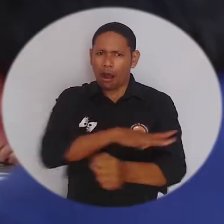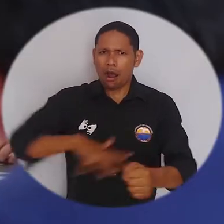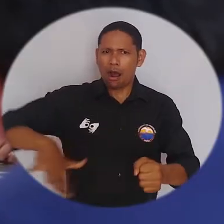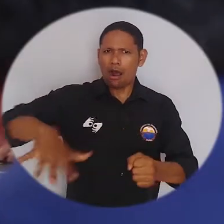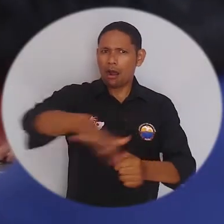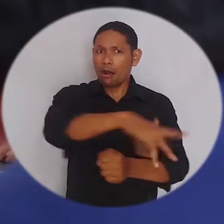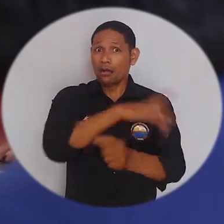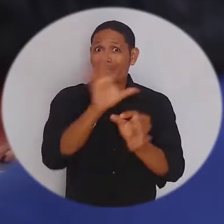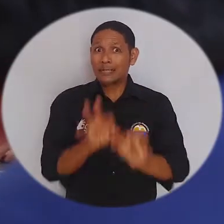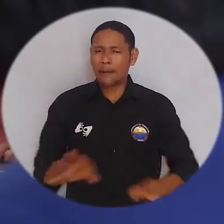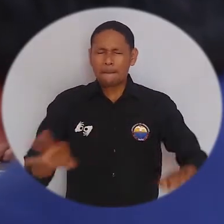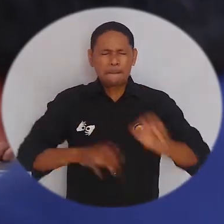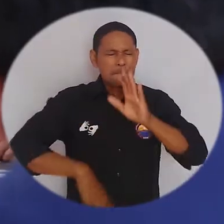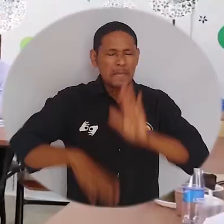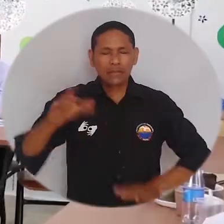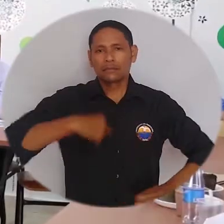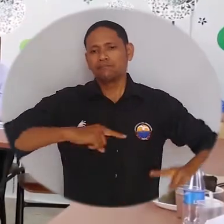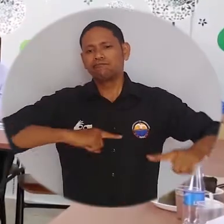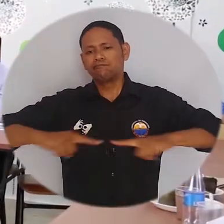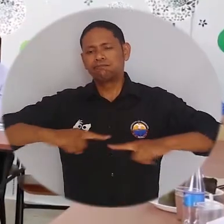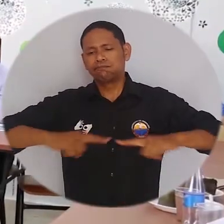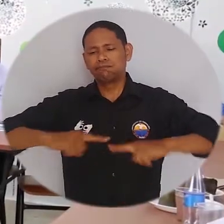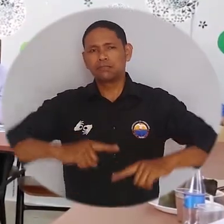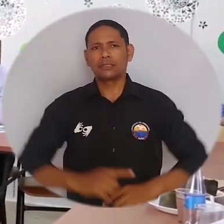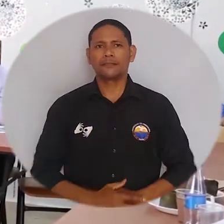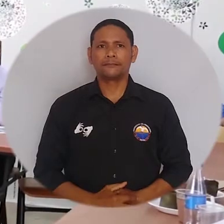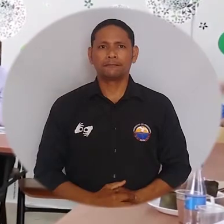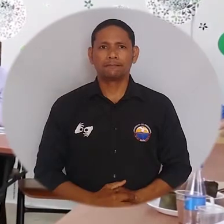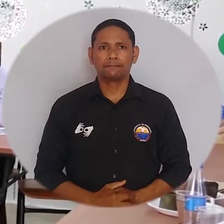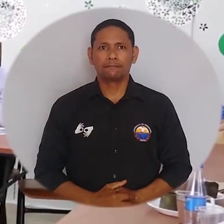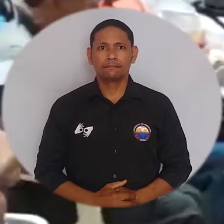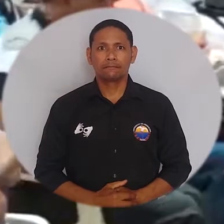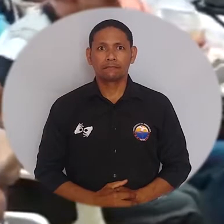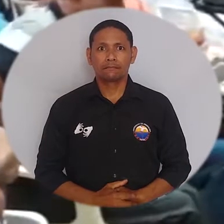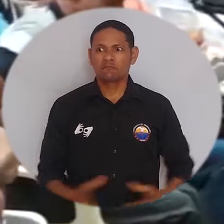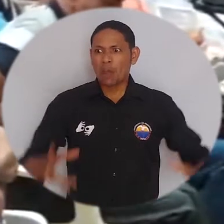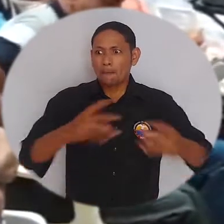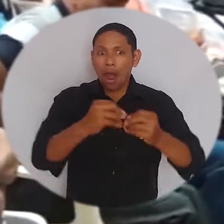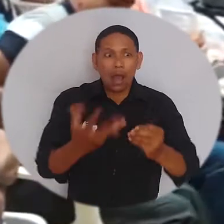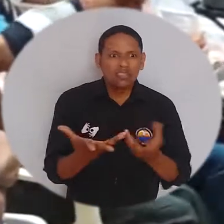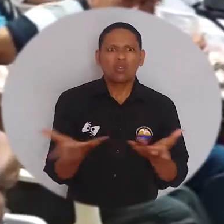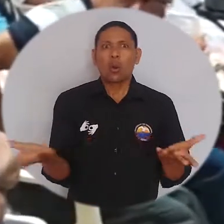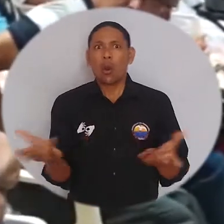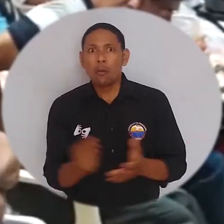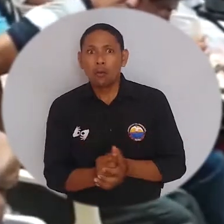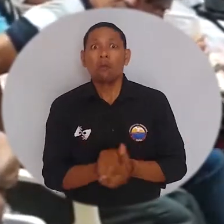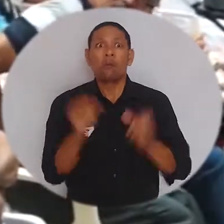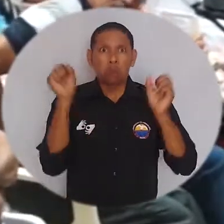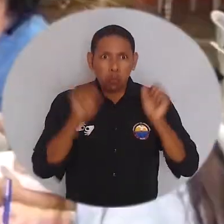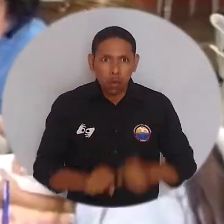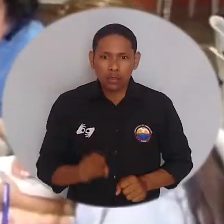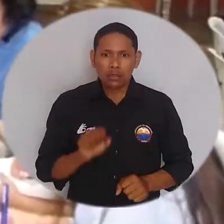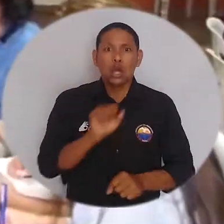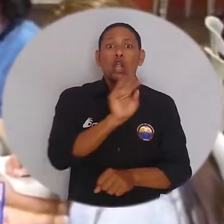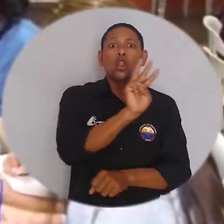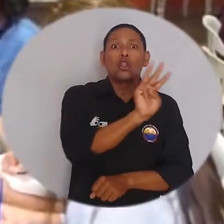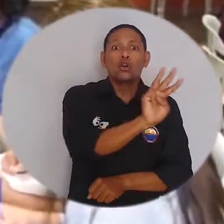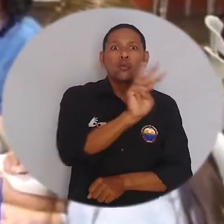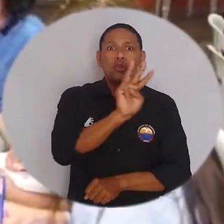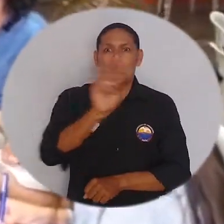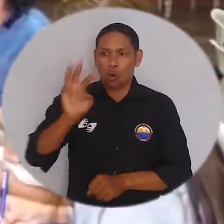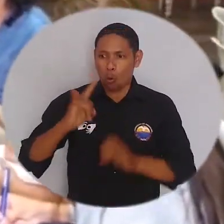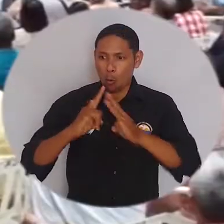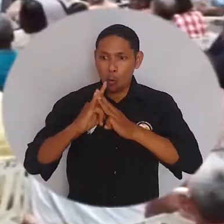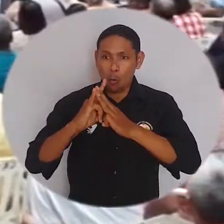ambientales y, por supuesto, administrativas. Para acceder a mayor información, les invitamos a visitar el sitio